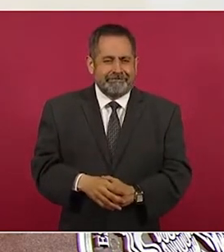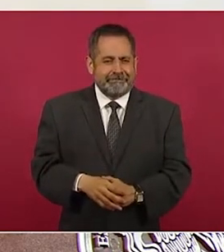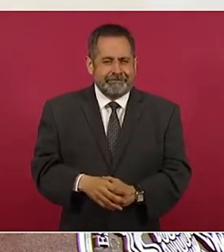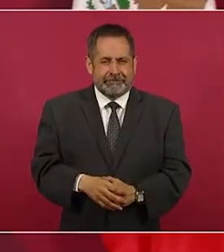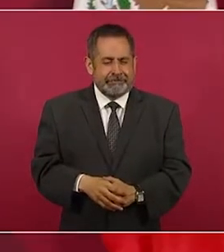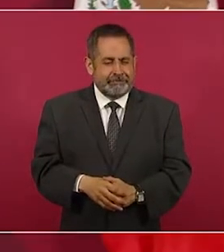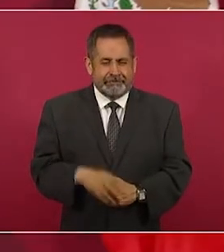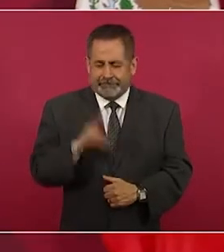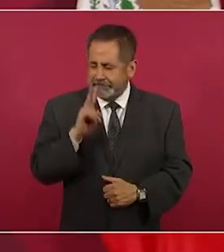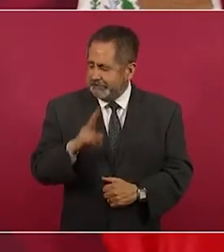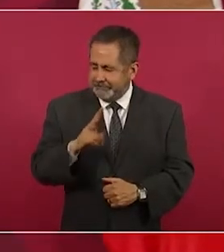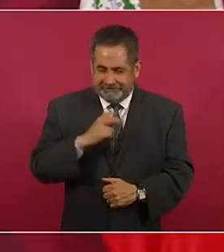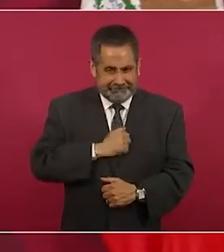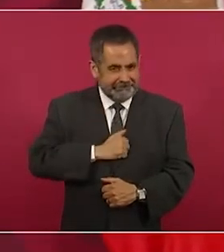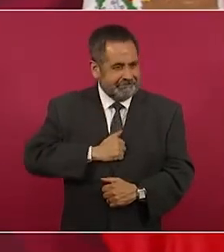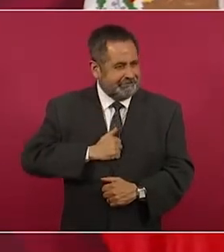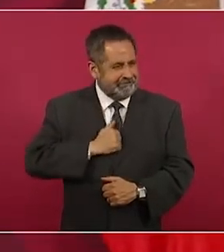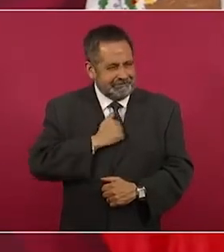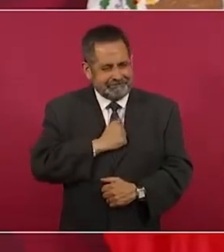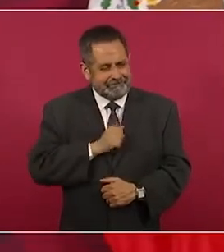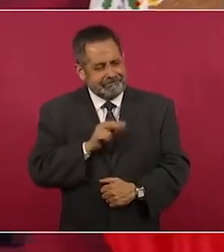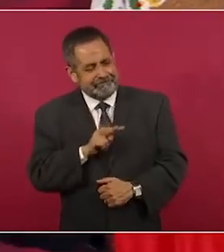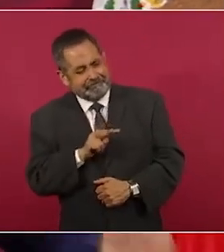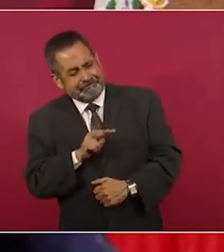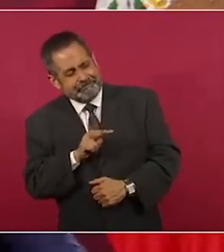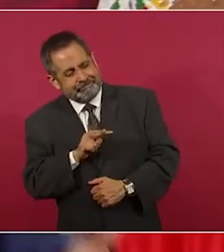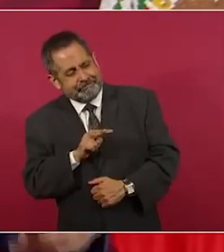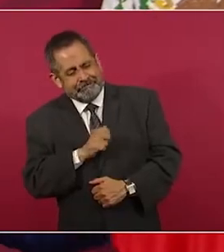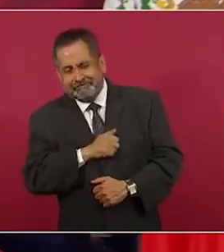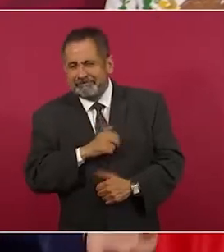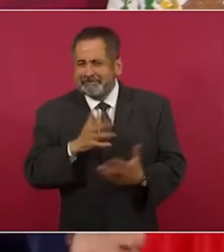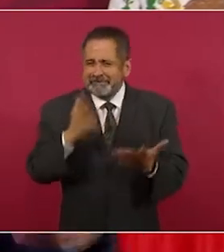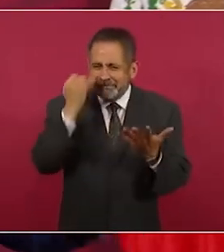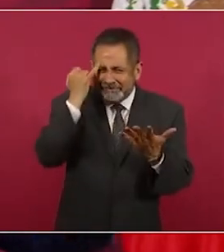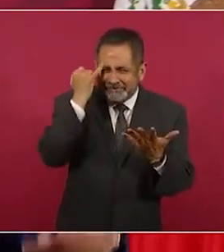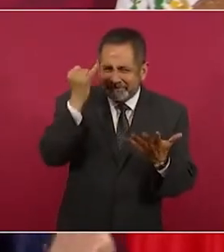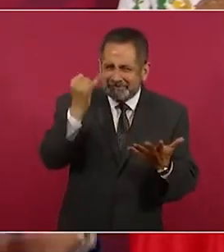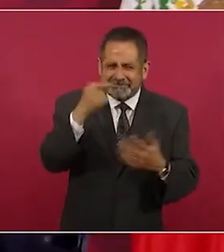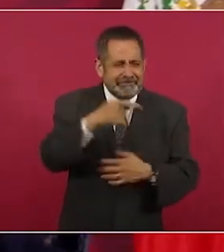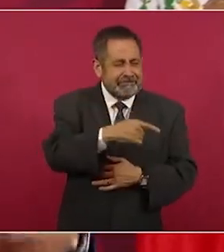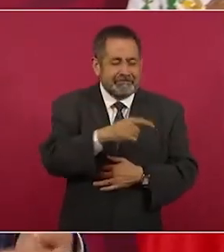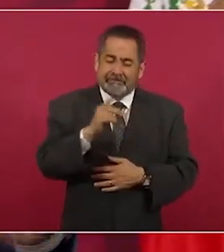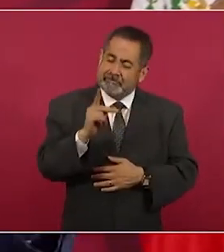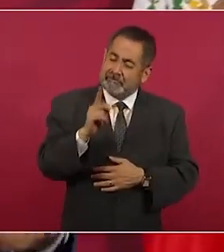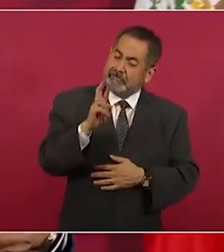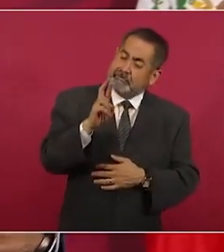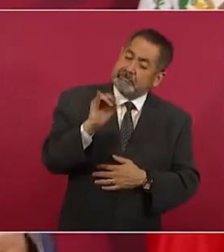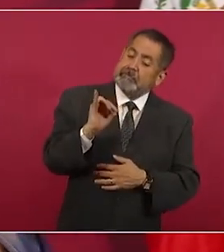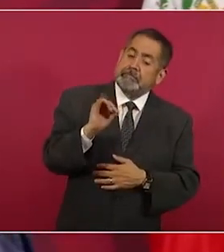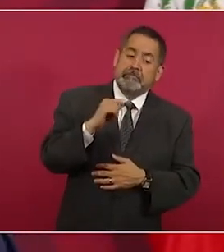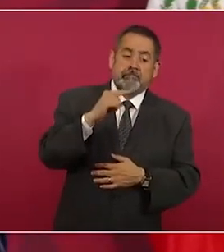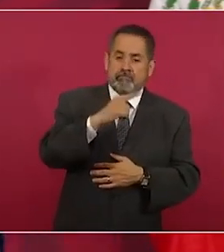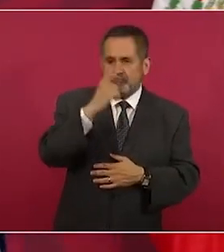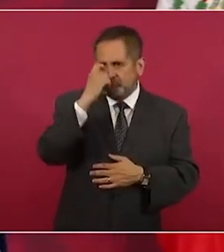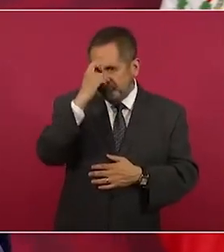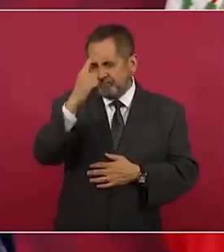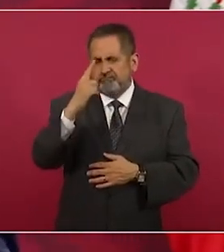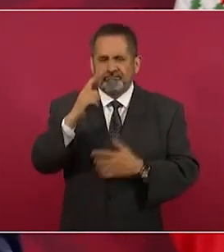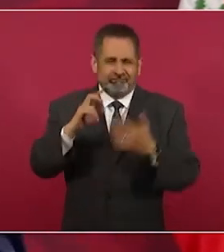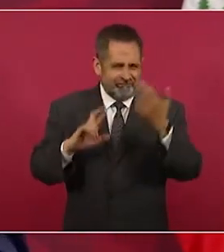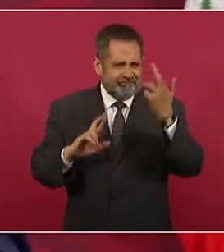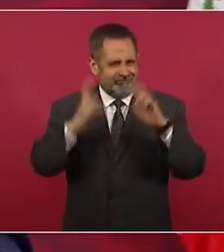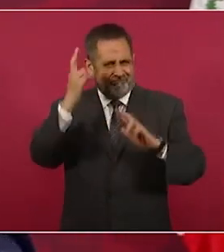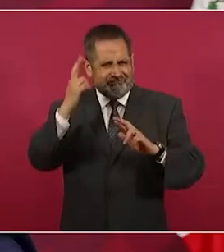Lamentable. Imagínense el partido que surge con la Revolución.